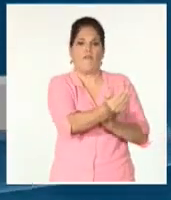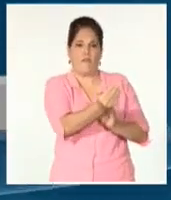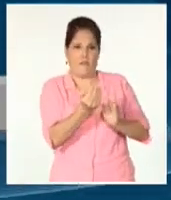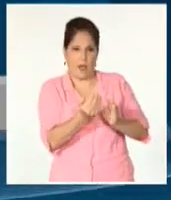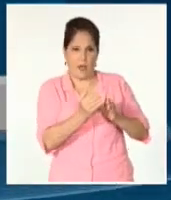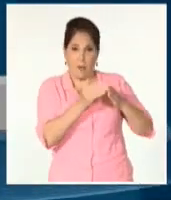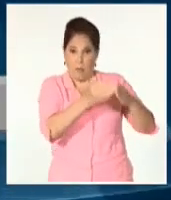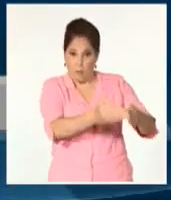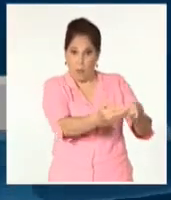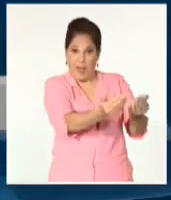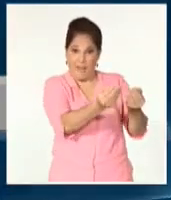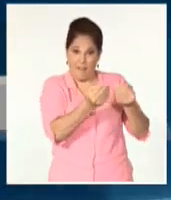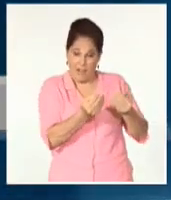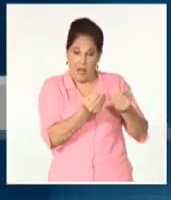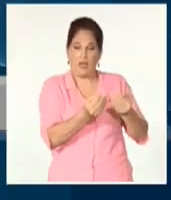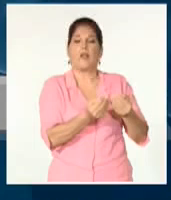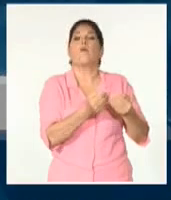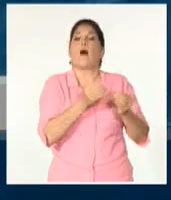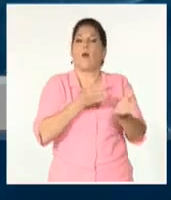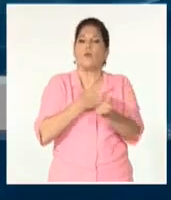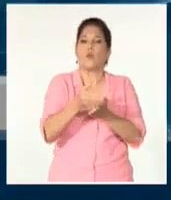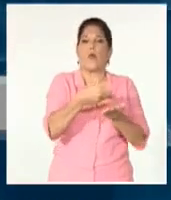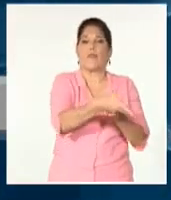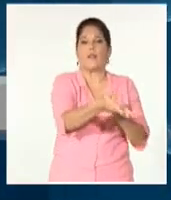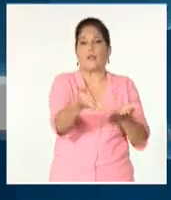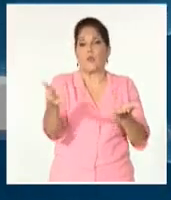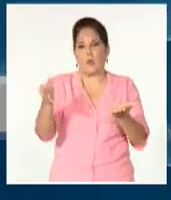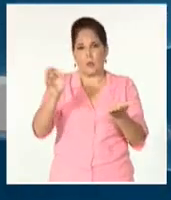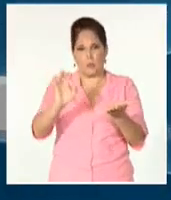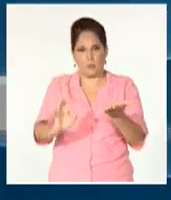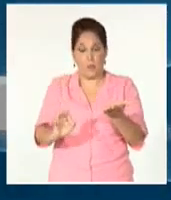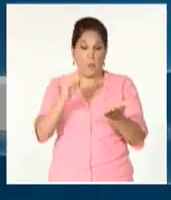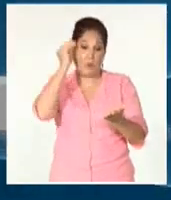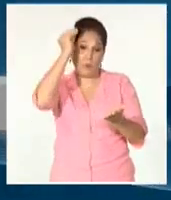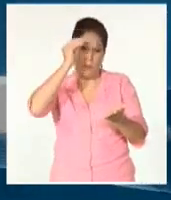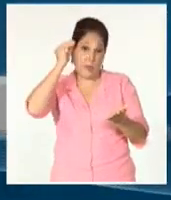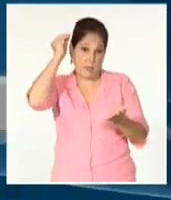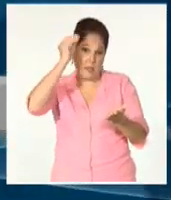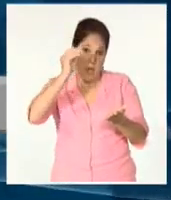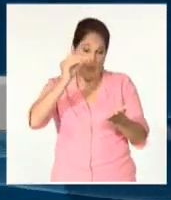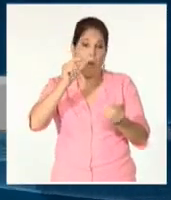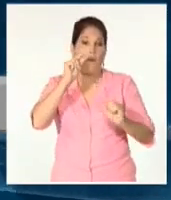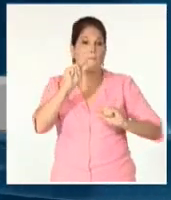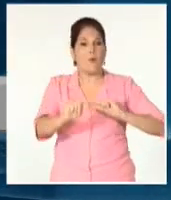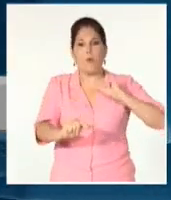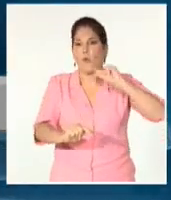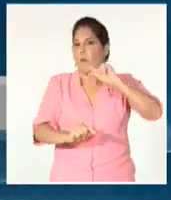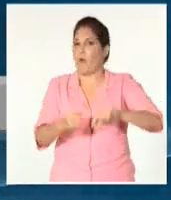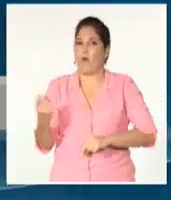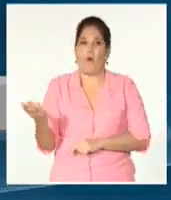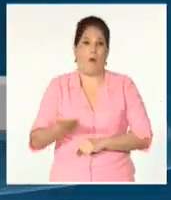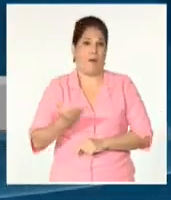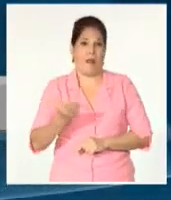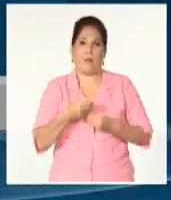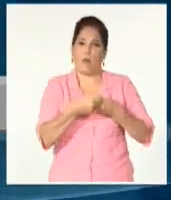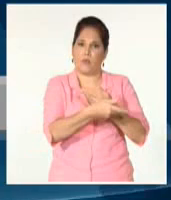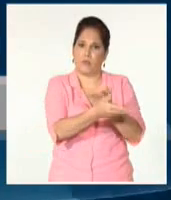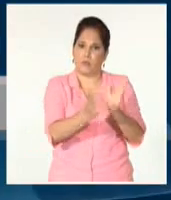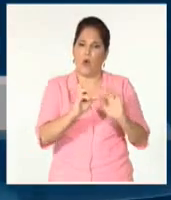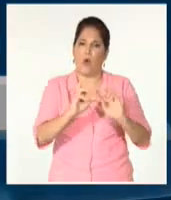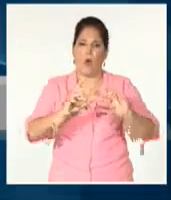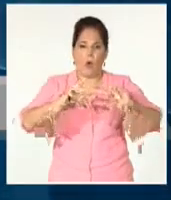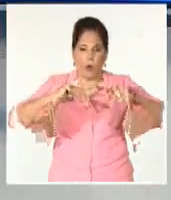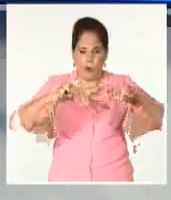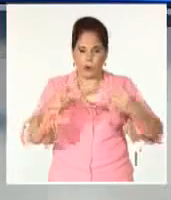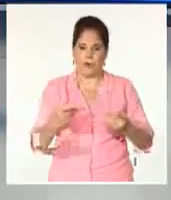permitir continuar la distribución, y está previsto el operativo para, de manera ágil, poder realizar la distribución a las redes minoristas